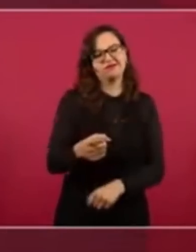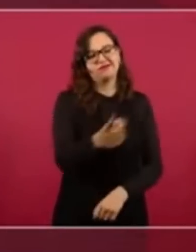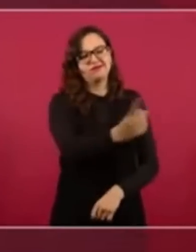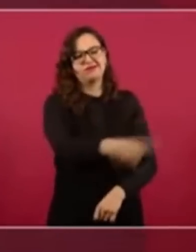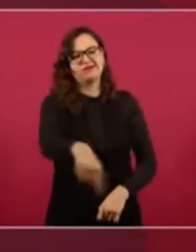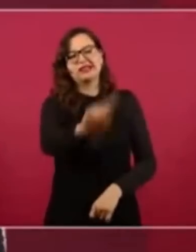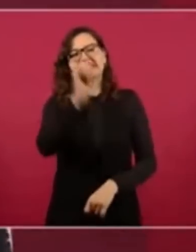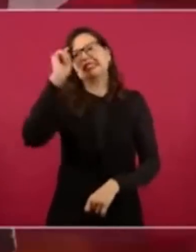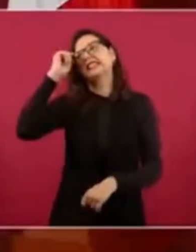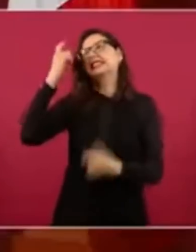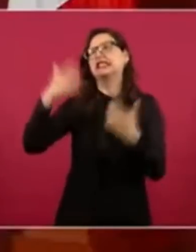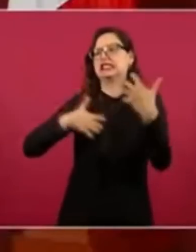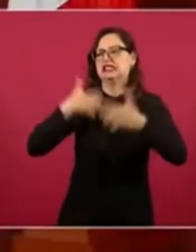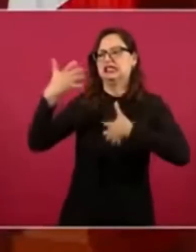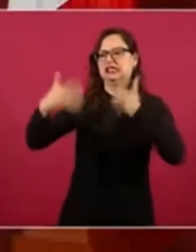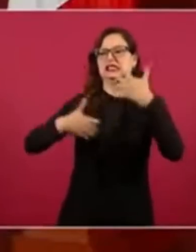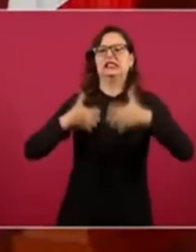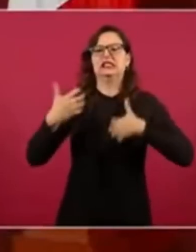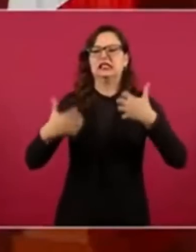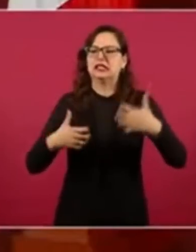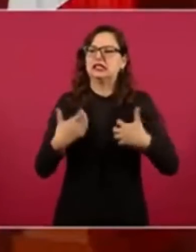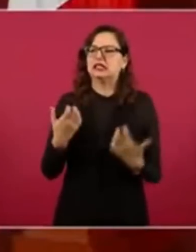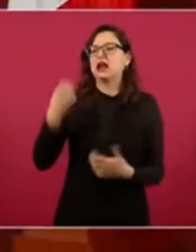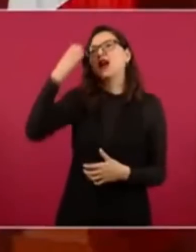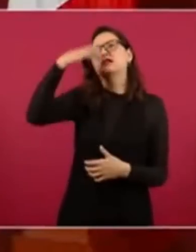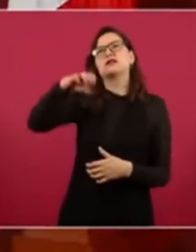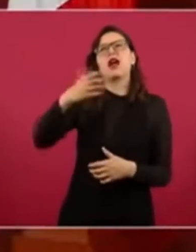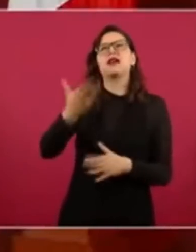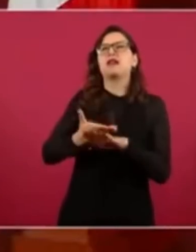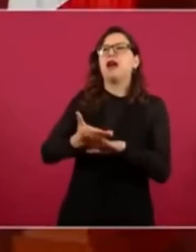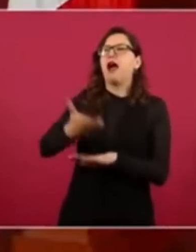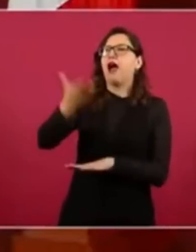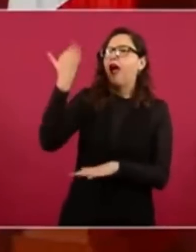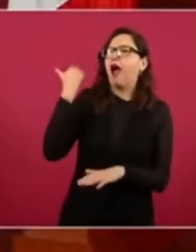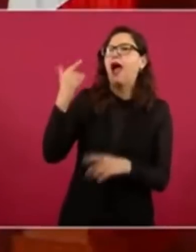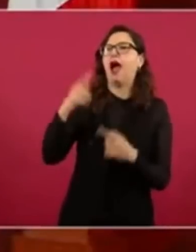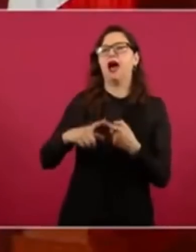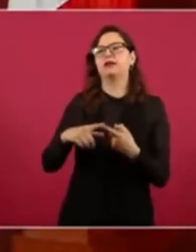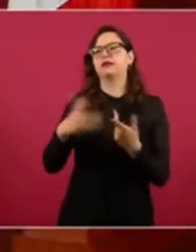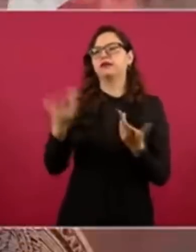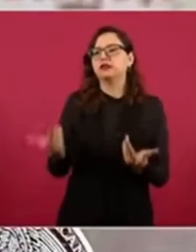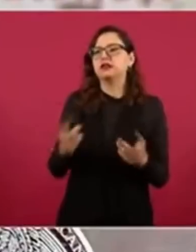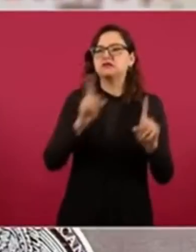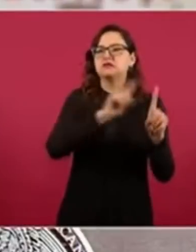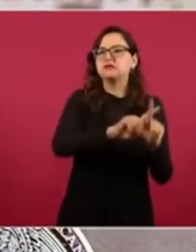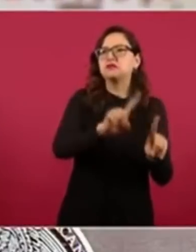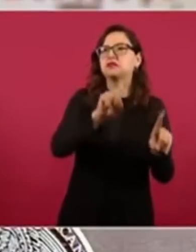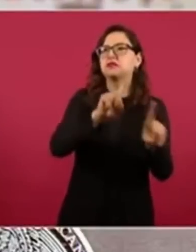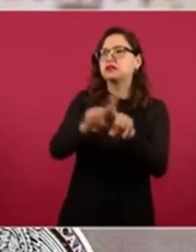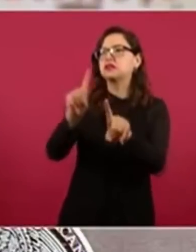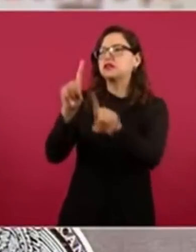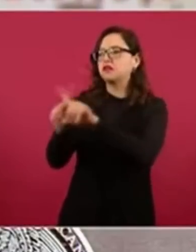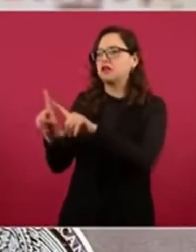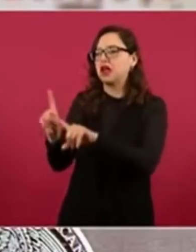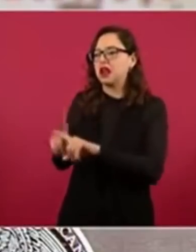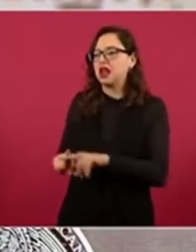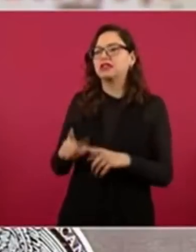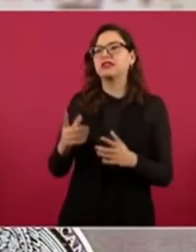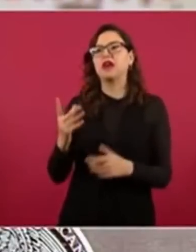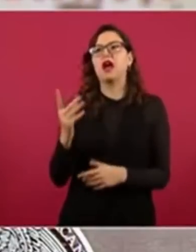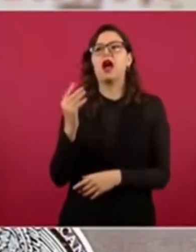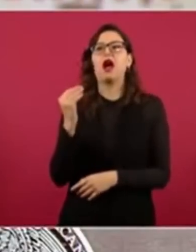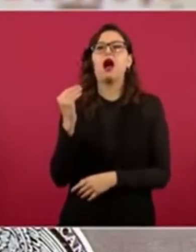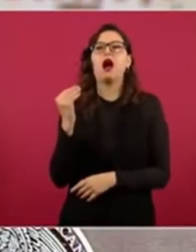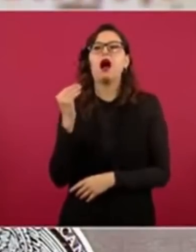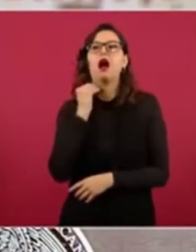Granados, Emilio Chaufet, Aurelio Nuño, José Finas Vázquez Mota, o alguno de los siete abogados,